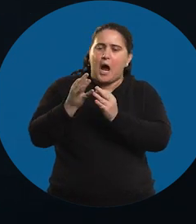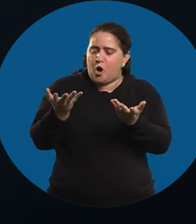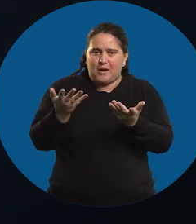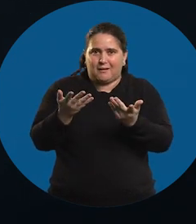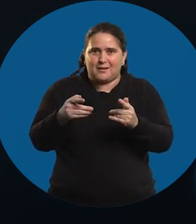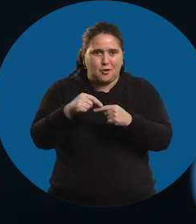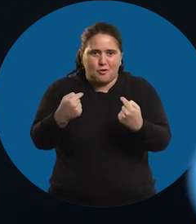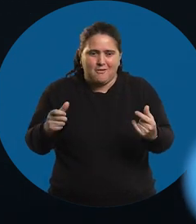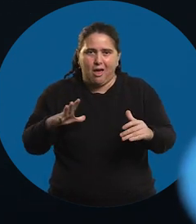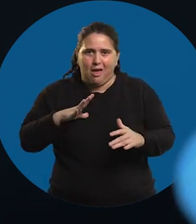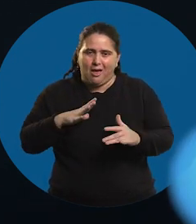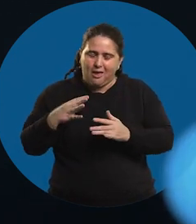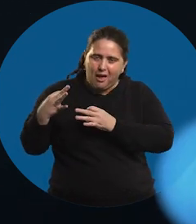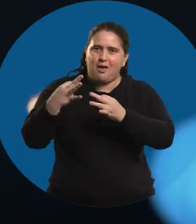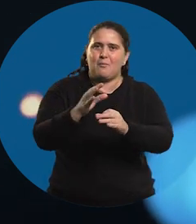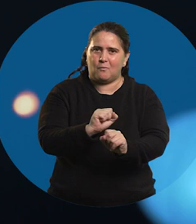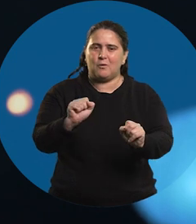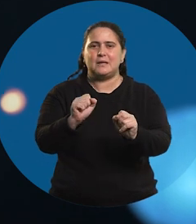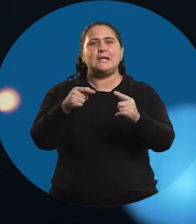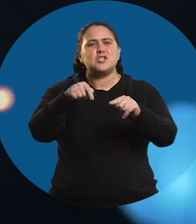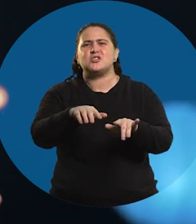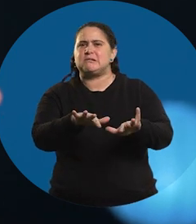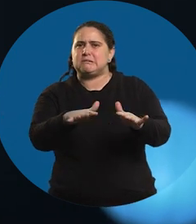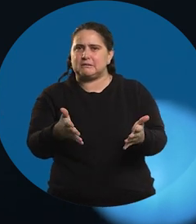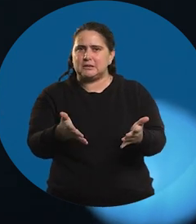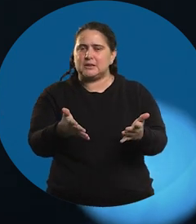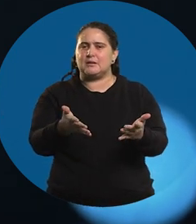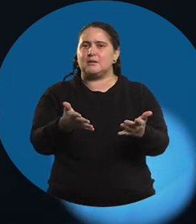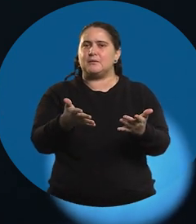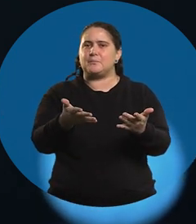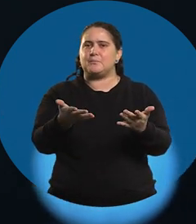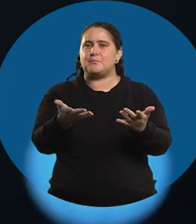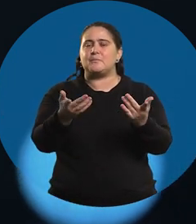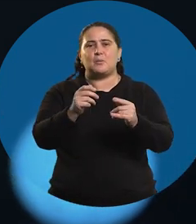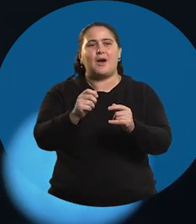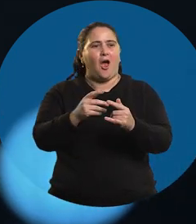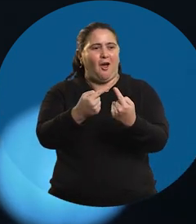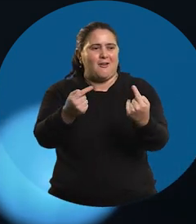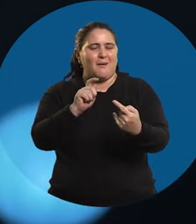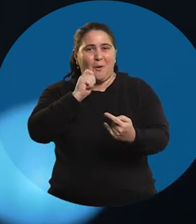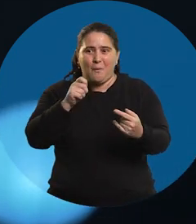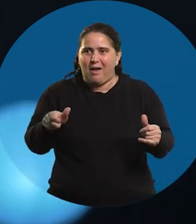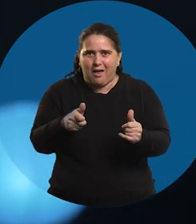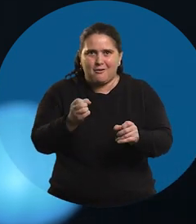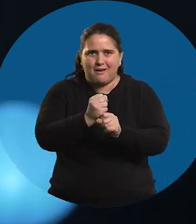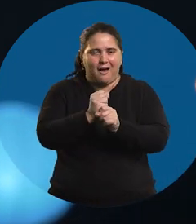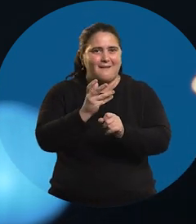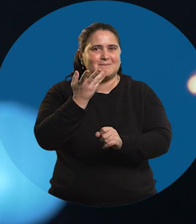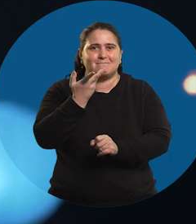al lugar que estoy ahora que tiene que ver con hacer lo que me gusta.